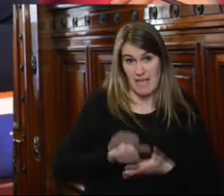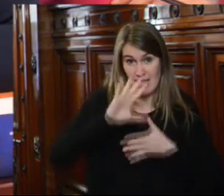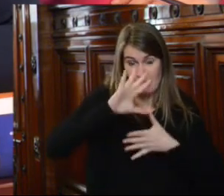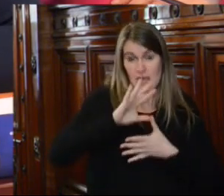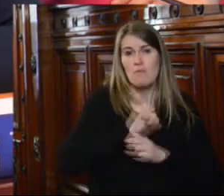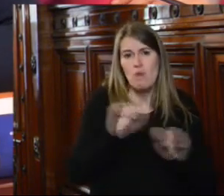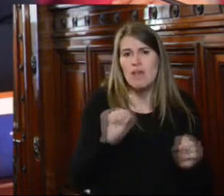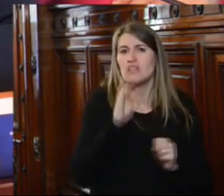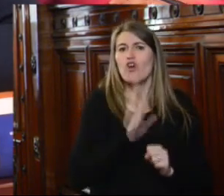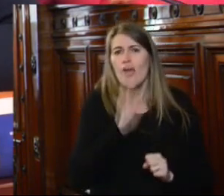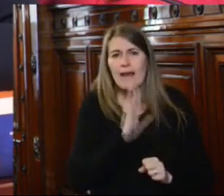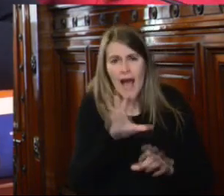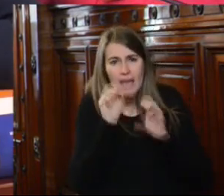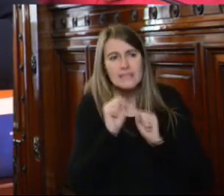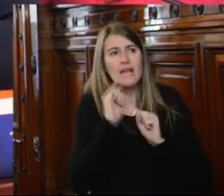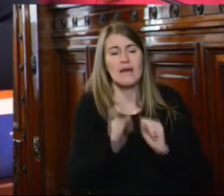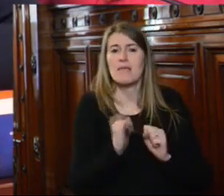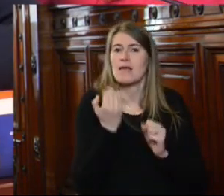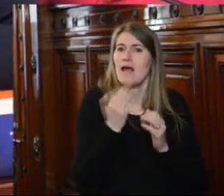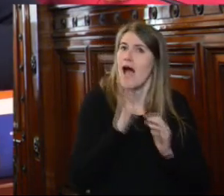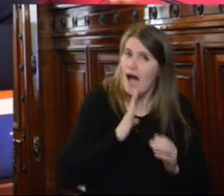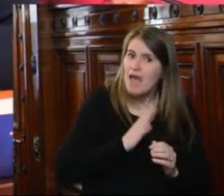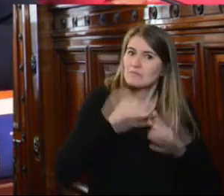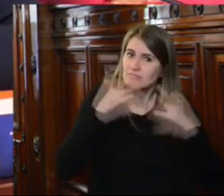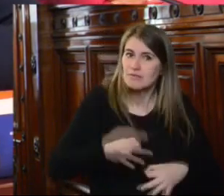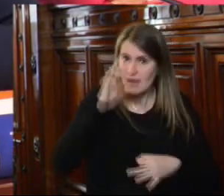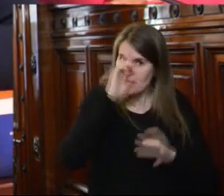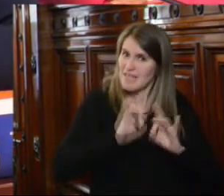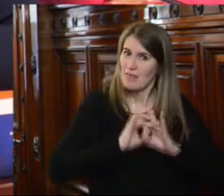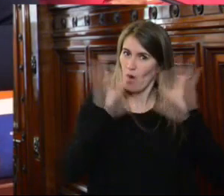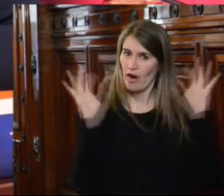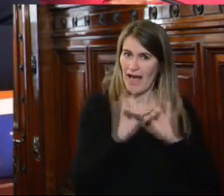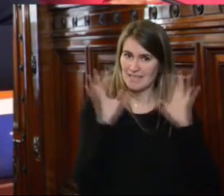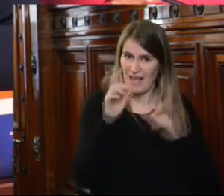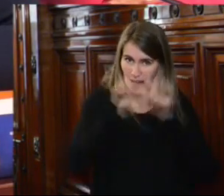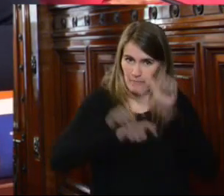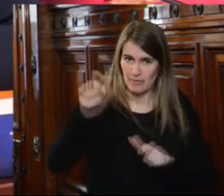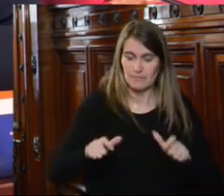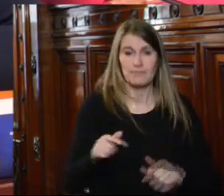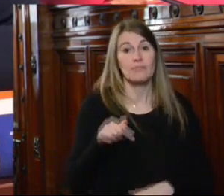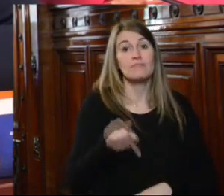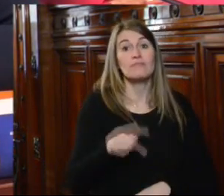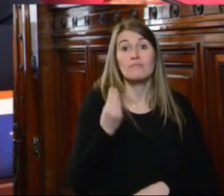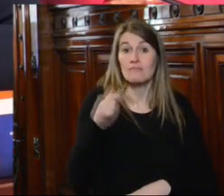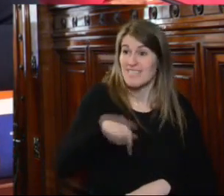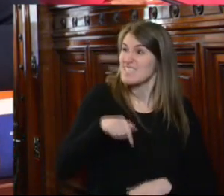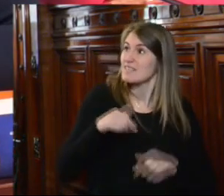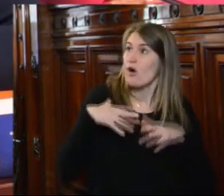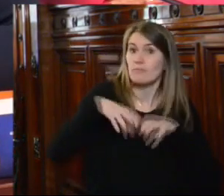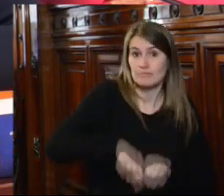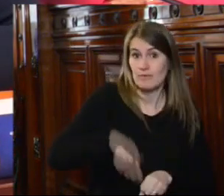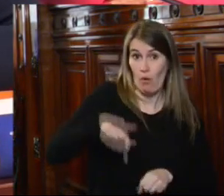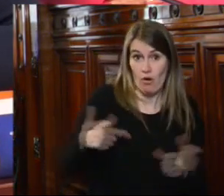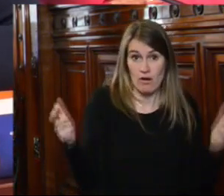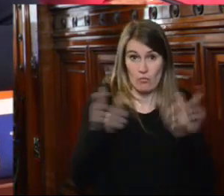tolerancia y a la madurez democrática de nuestros pueblos. Con relación a esta convocatoria deseamos informar a los